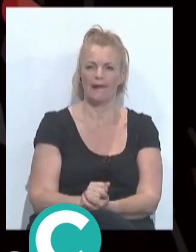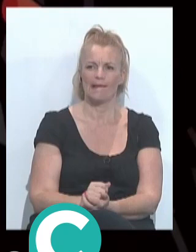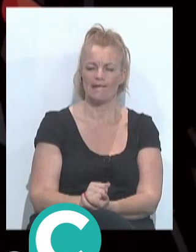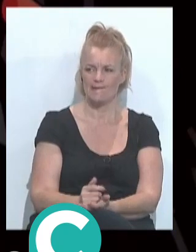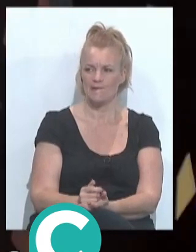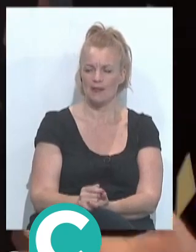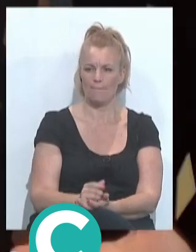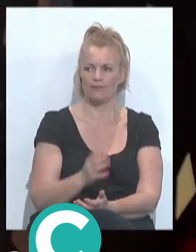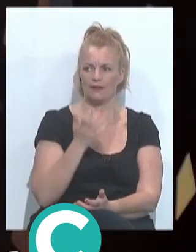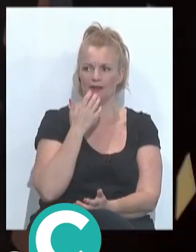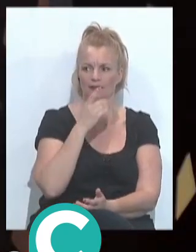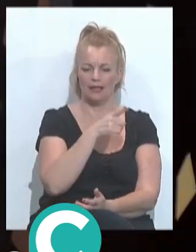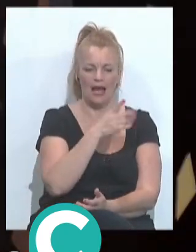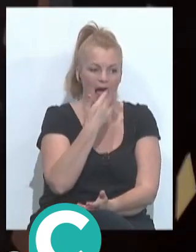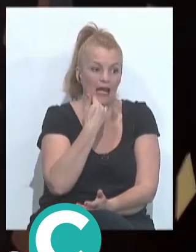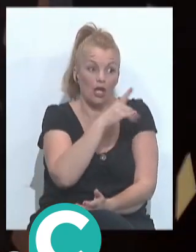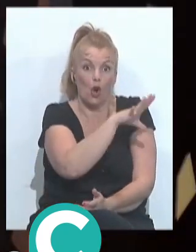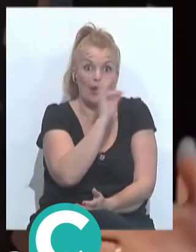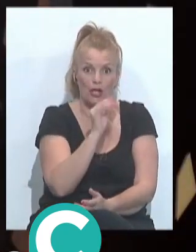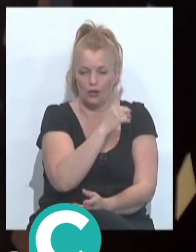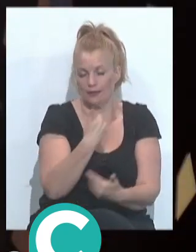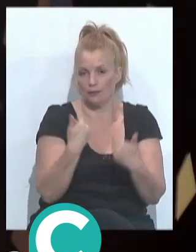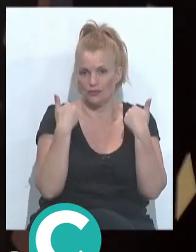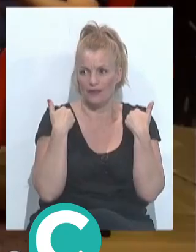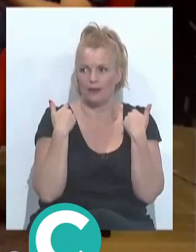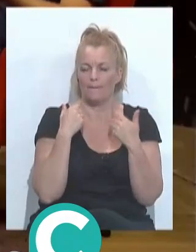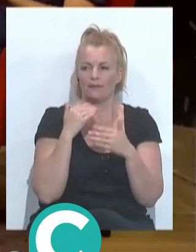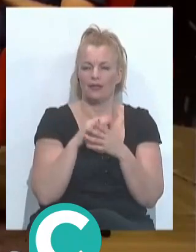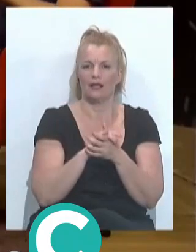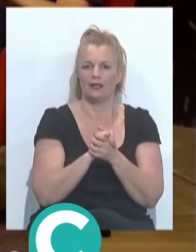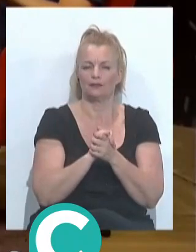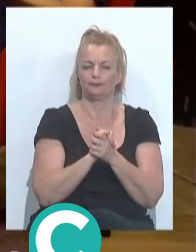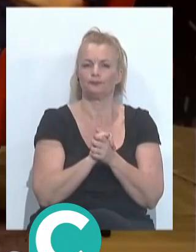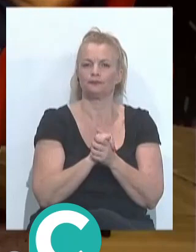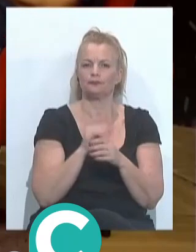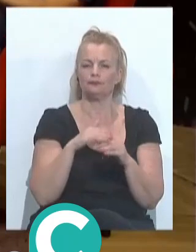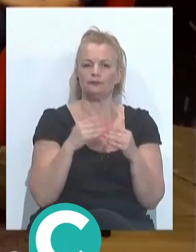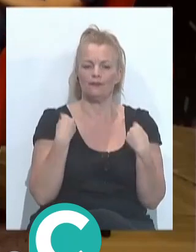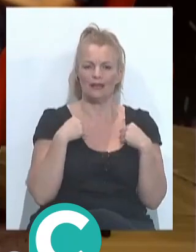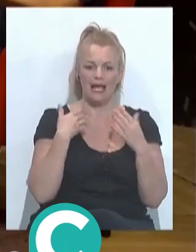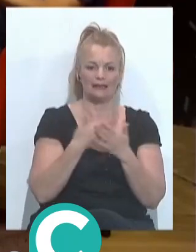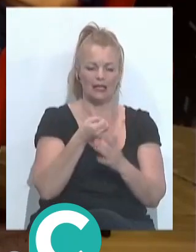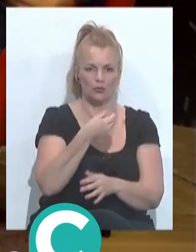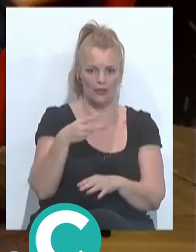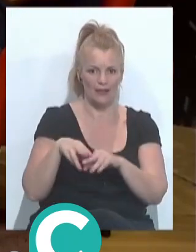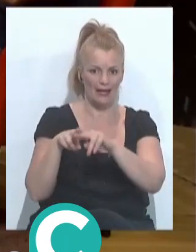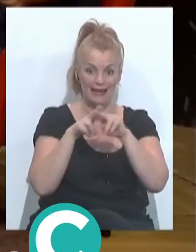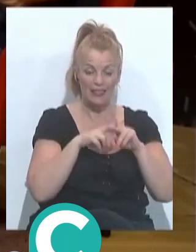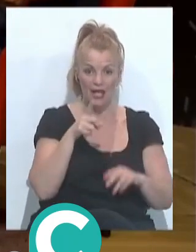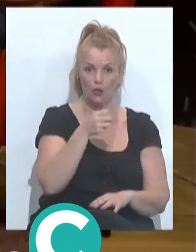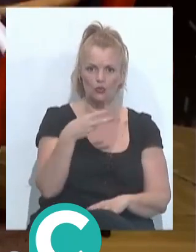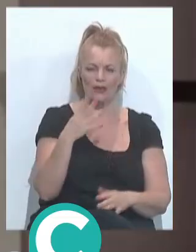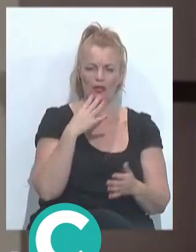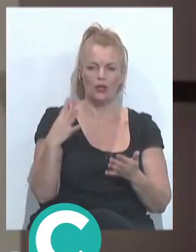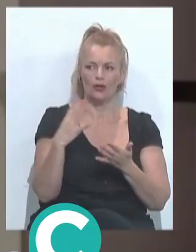esa persona. Exactamente, alguien lo eligió. Alguien lo eligió y tiene esa responsabilidad. Todo lo que ha pasado lo ha enturbiado todo y es que, al final, hasta el propio resultado, a la hora de analizar el resultado,